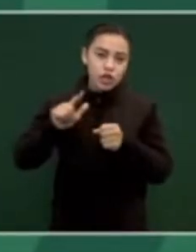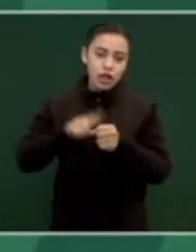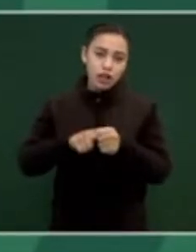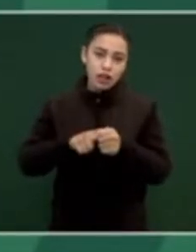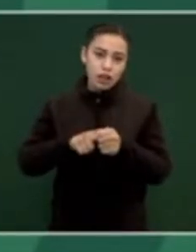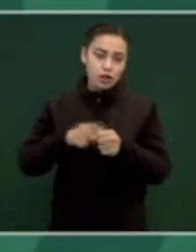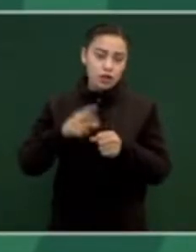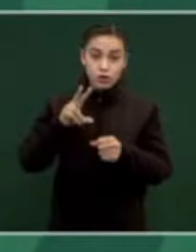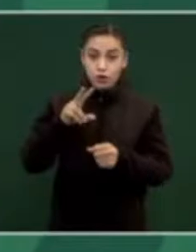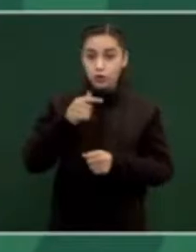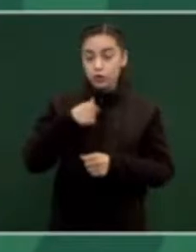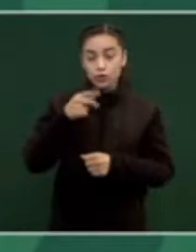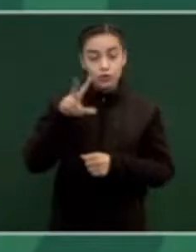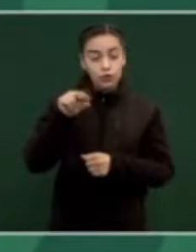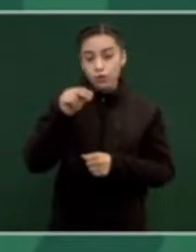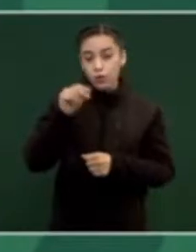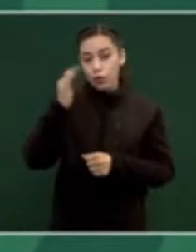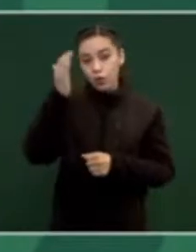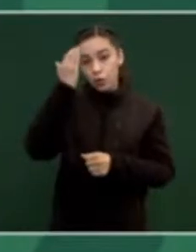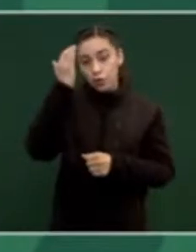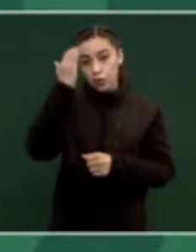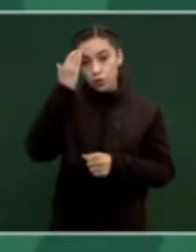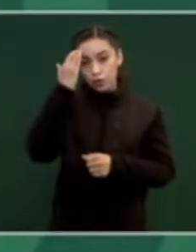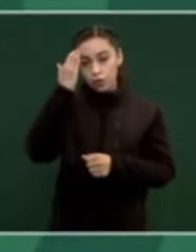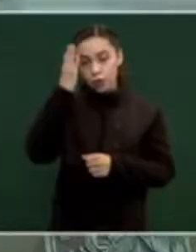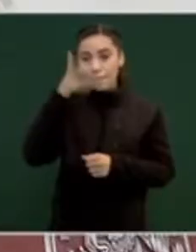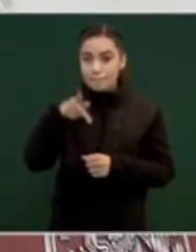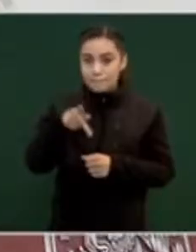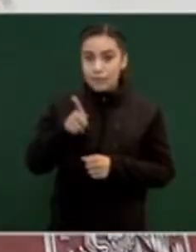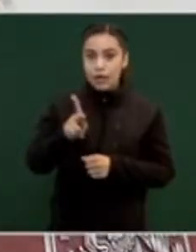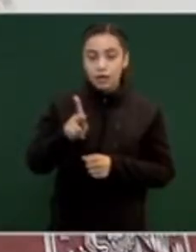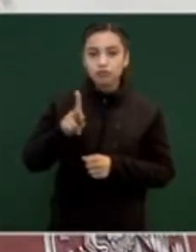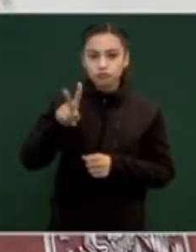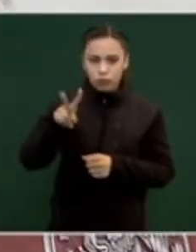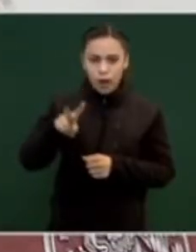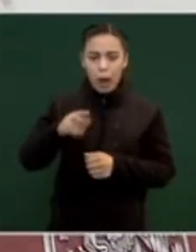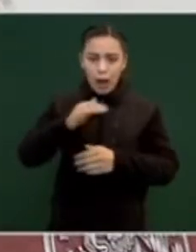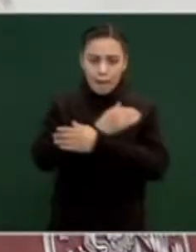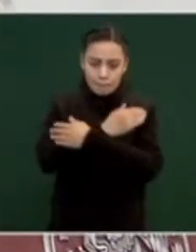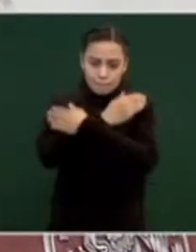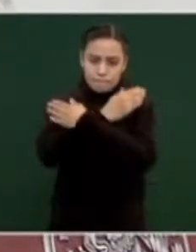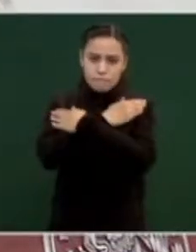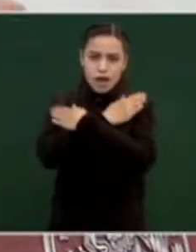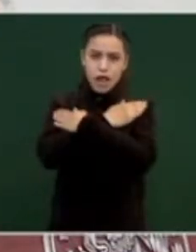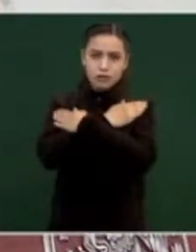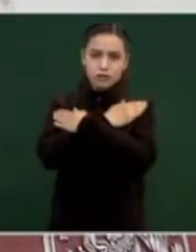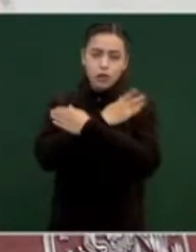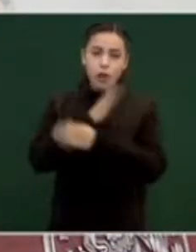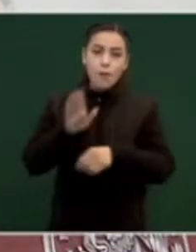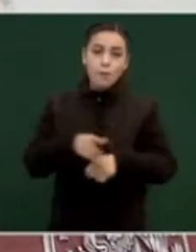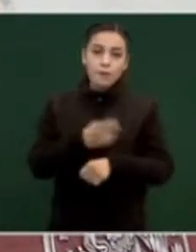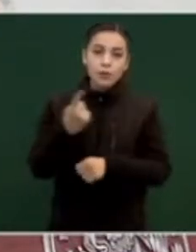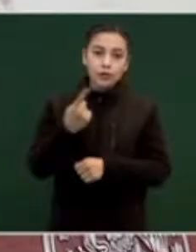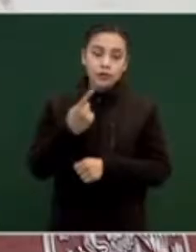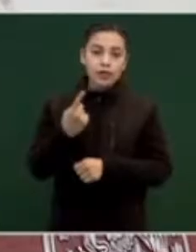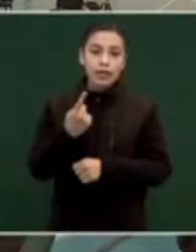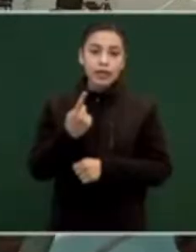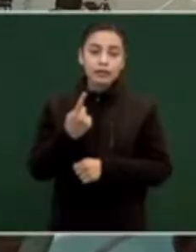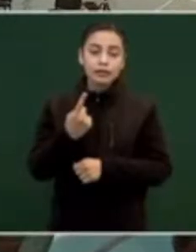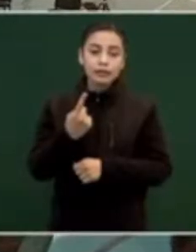pero que los abrazo porque defienden